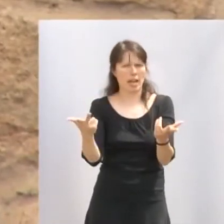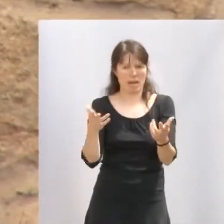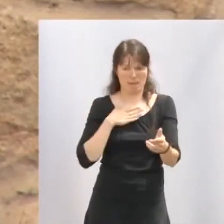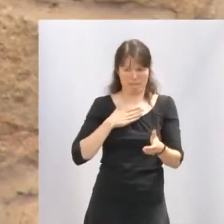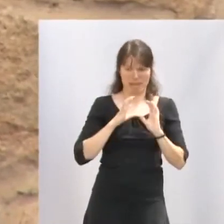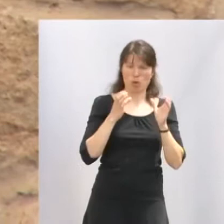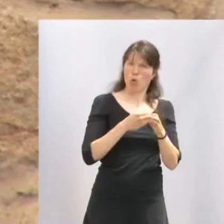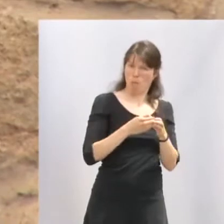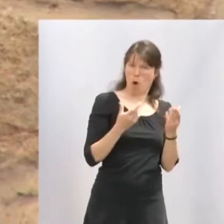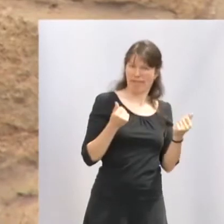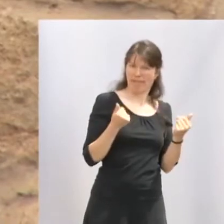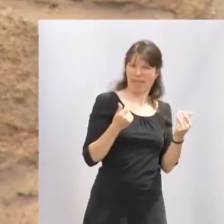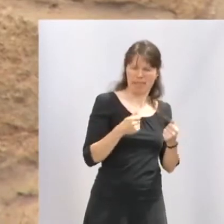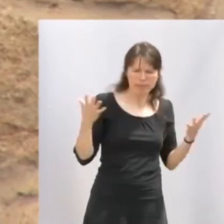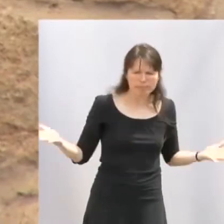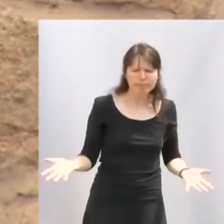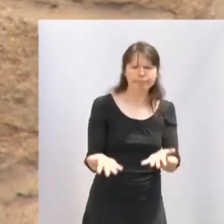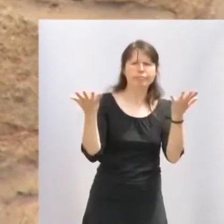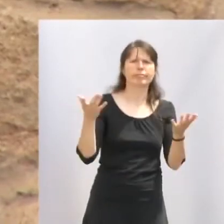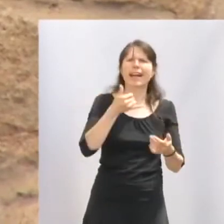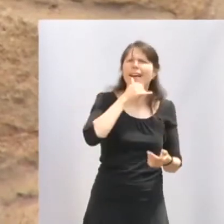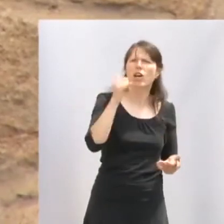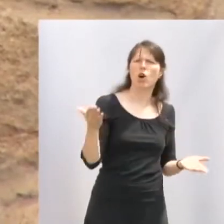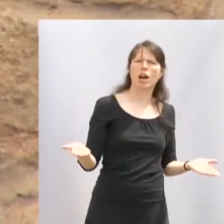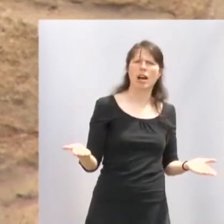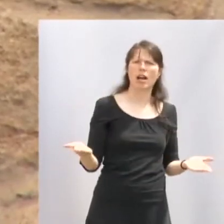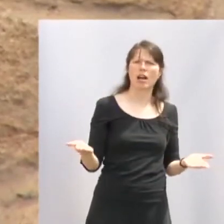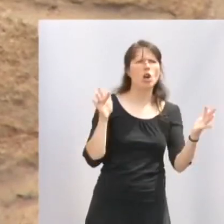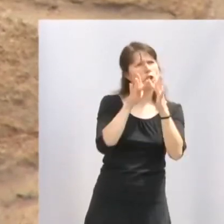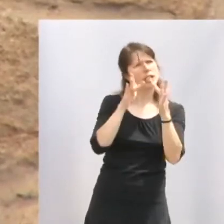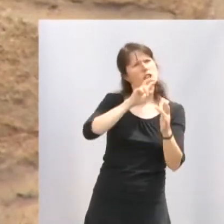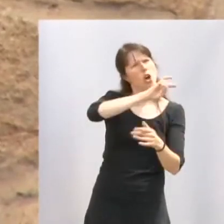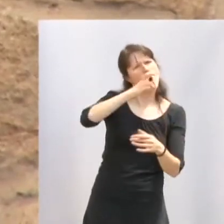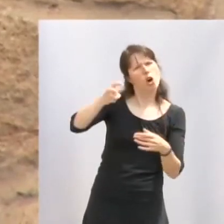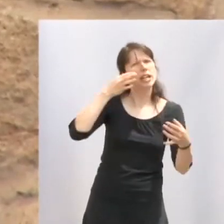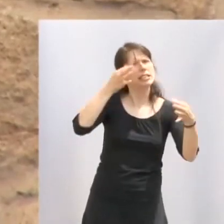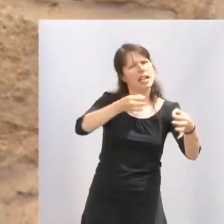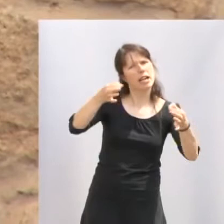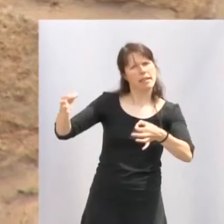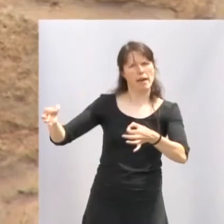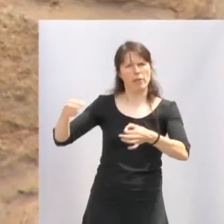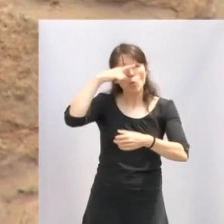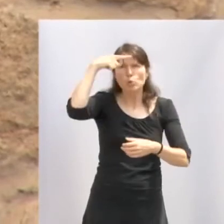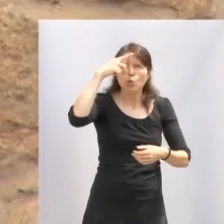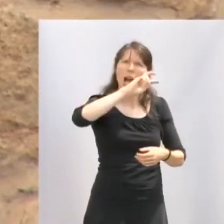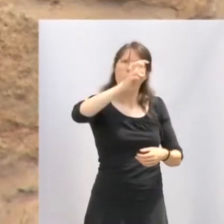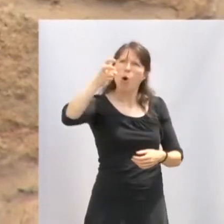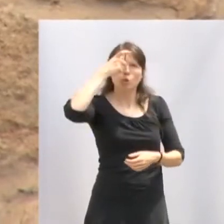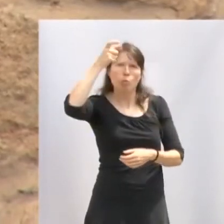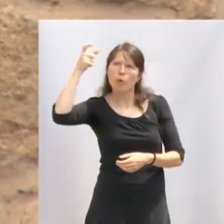danzas promueve el riojanismo, el contacto con otras realidades, la cultura de otros pueblos,